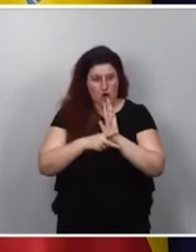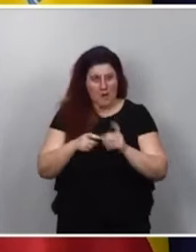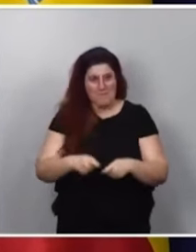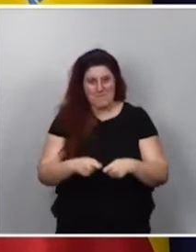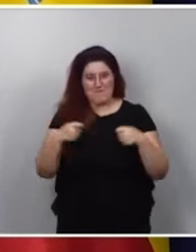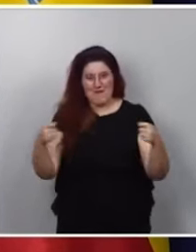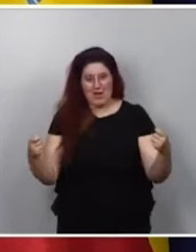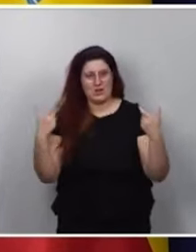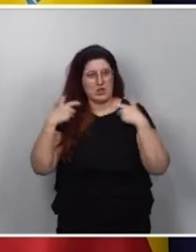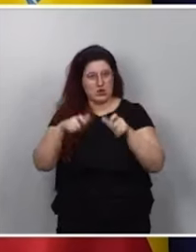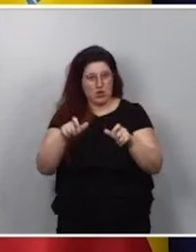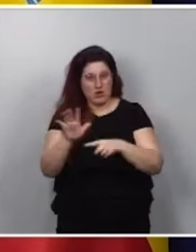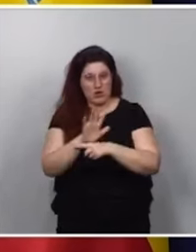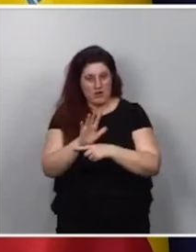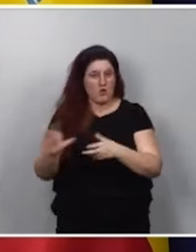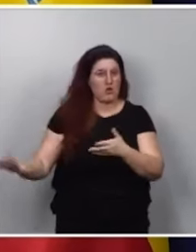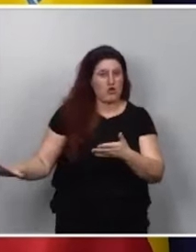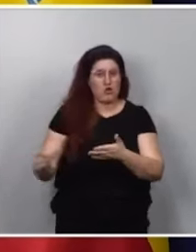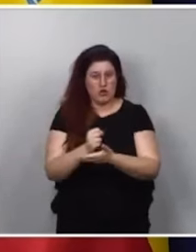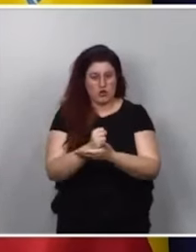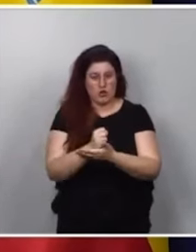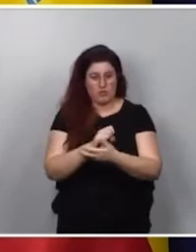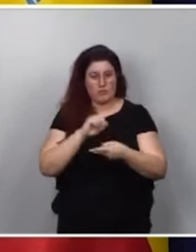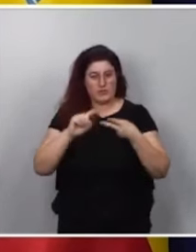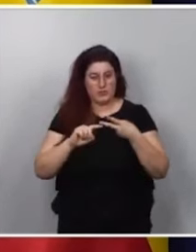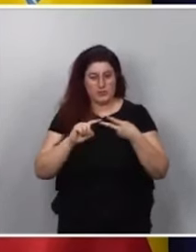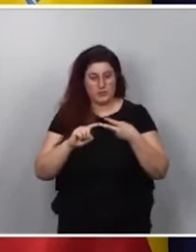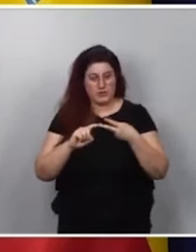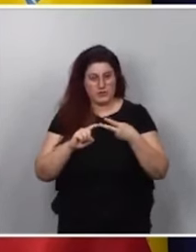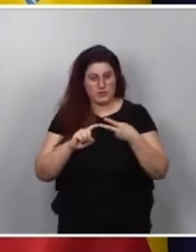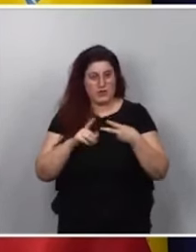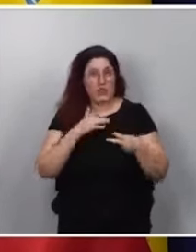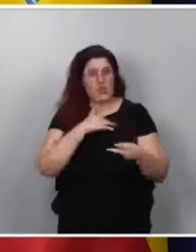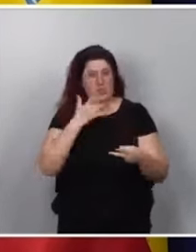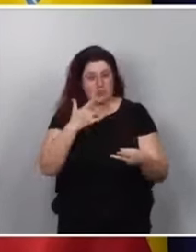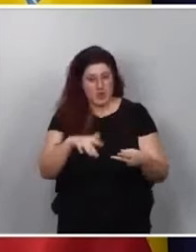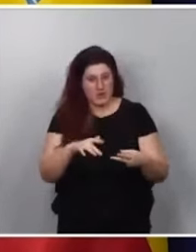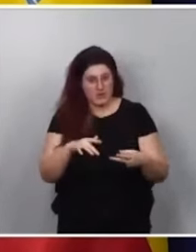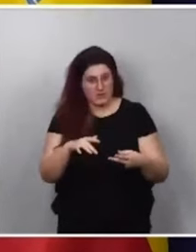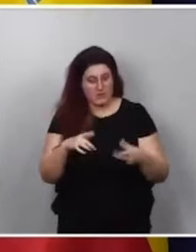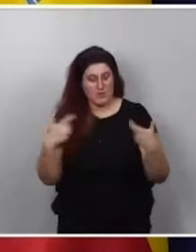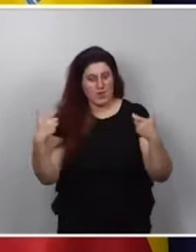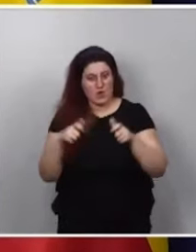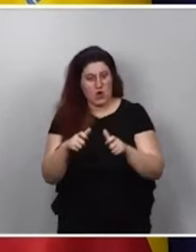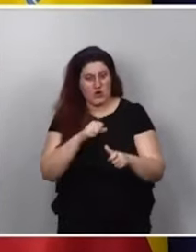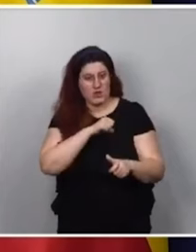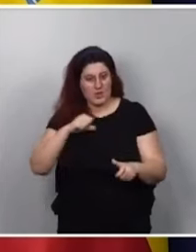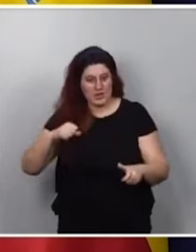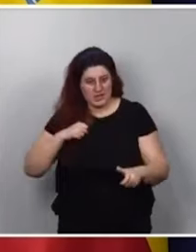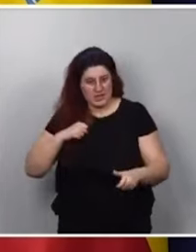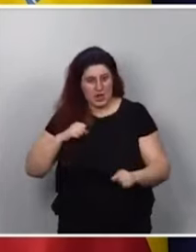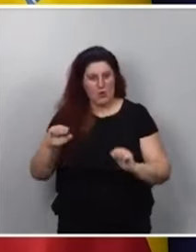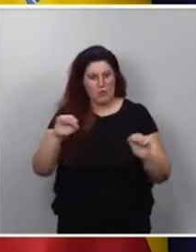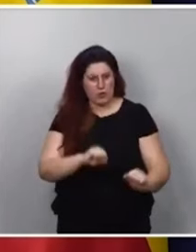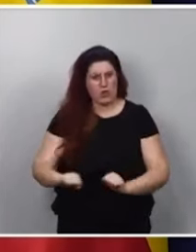conjunto del sector cinematográfico y audiovisual. En segundo lugar, conceder a los sectores independientes la protección